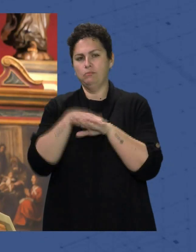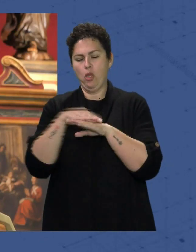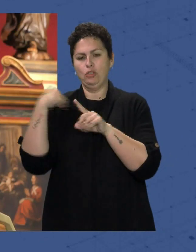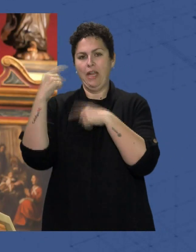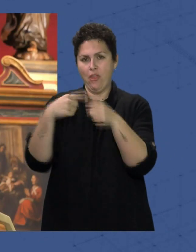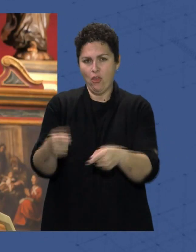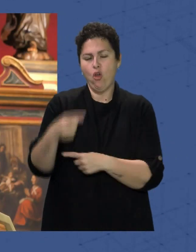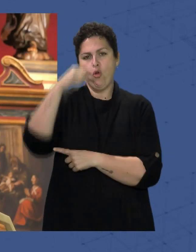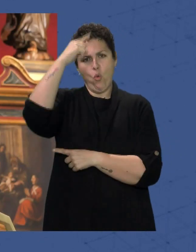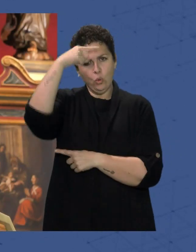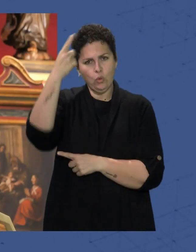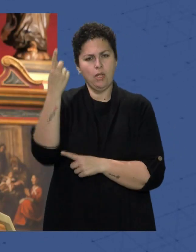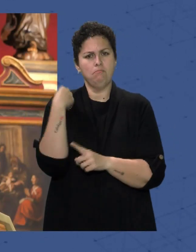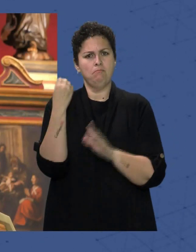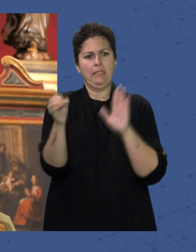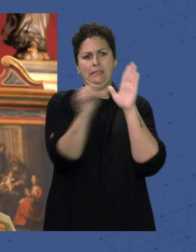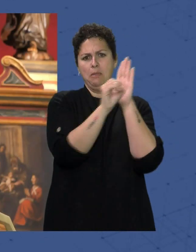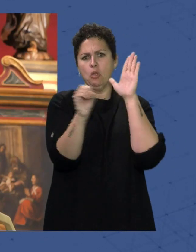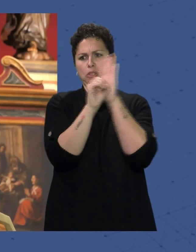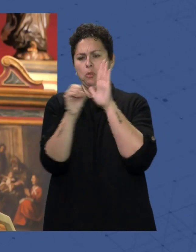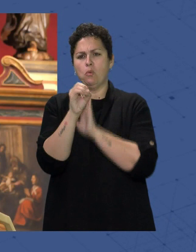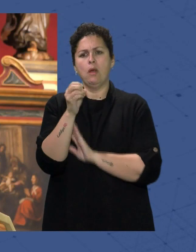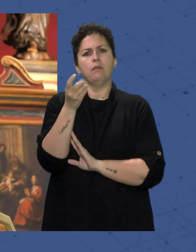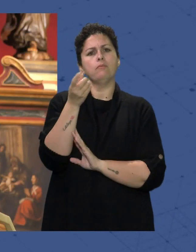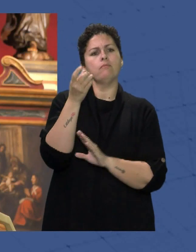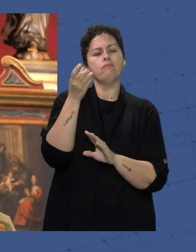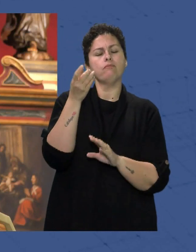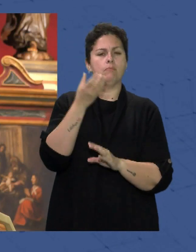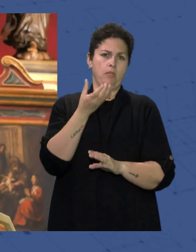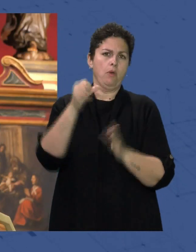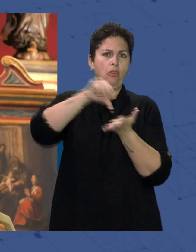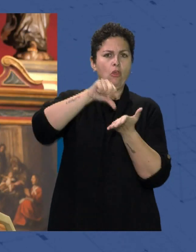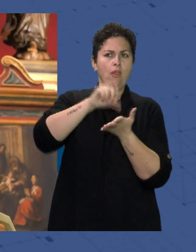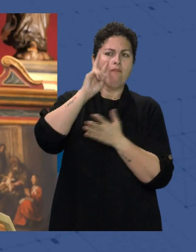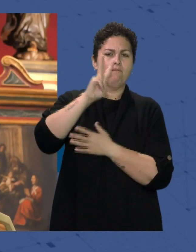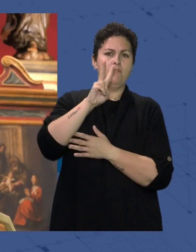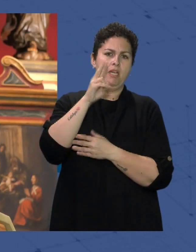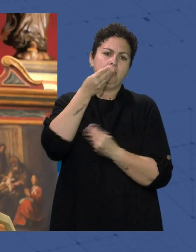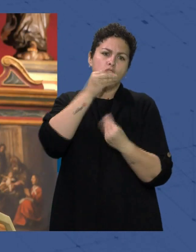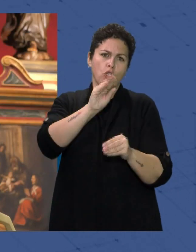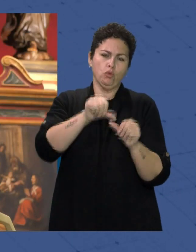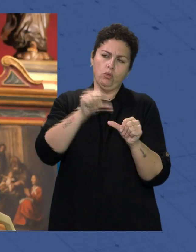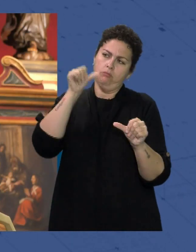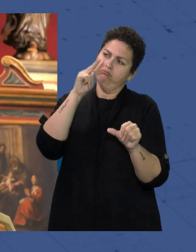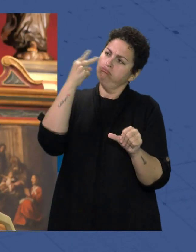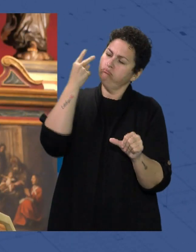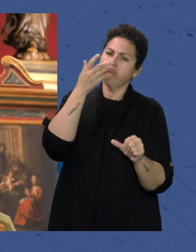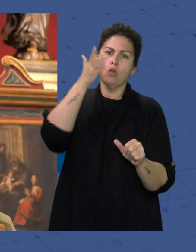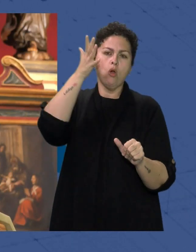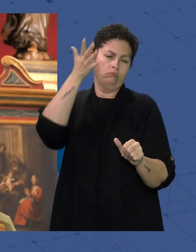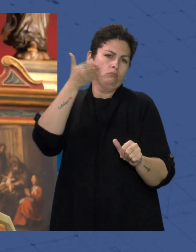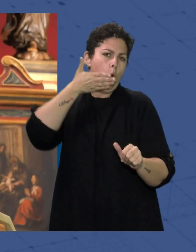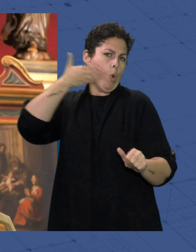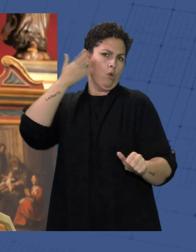símbolos de una ciudad que mira con orgullo su historia Y esa dinámica no puede perderse, todo lo contrario